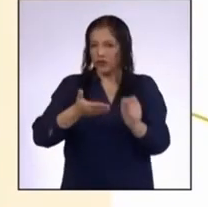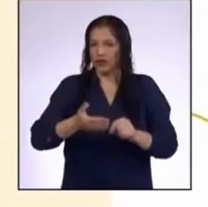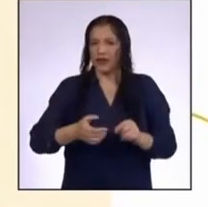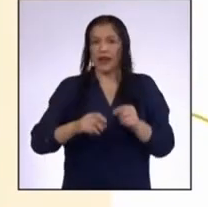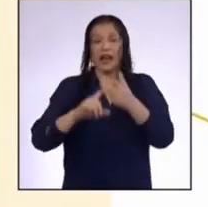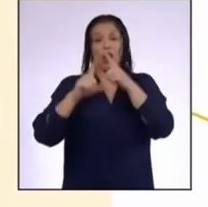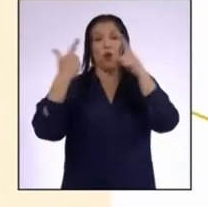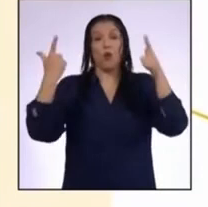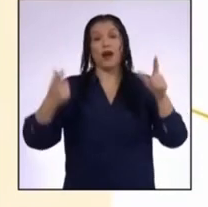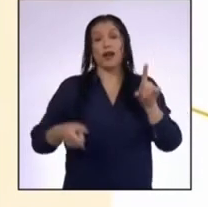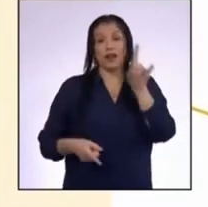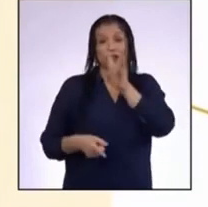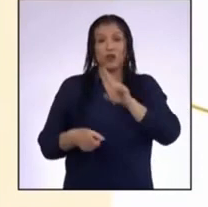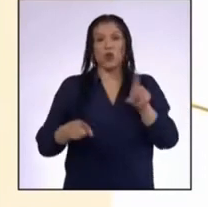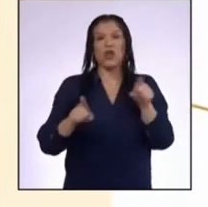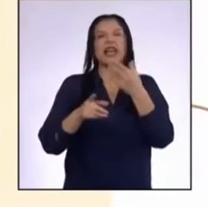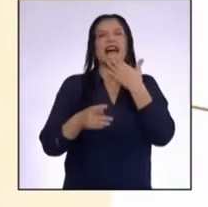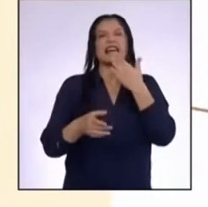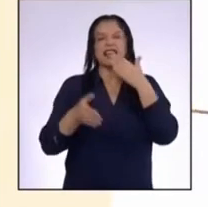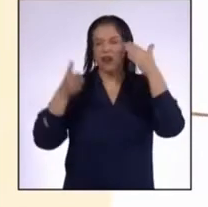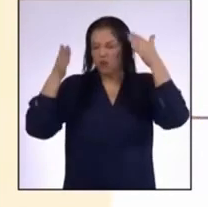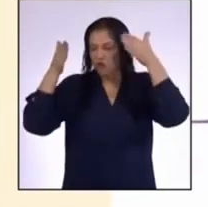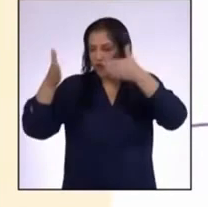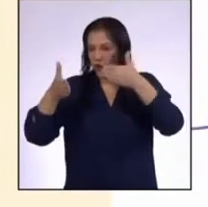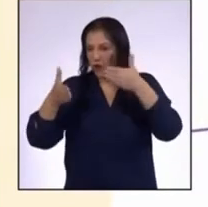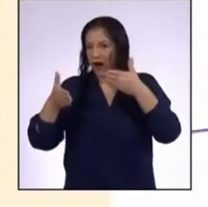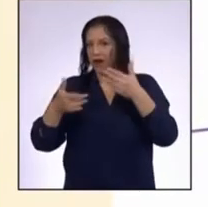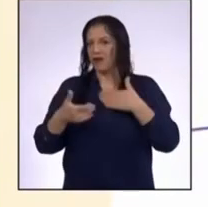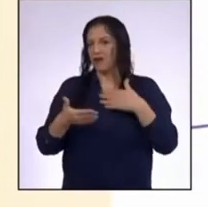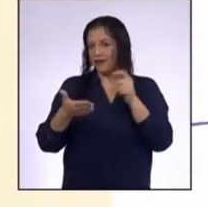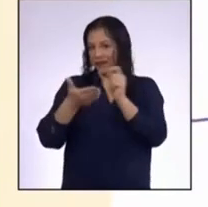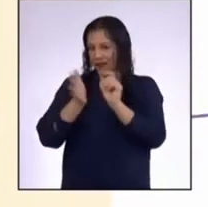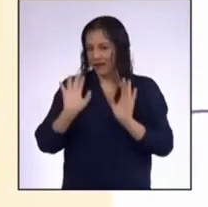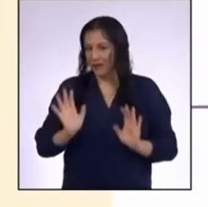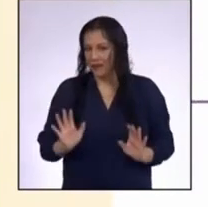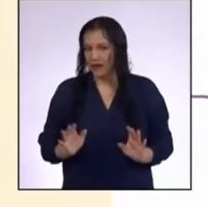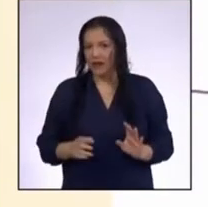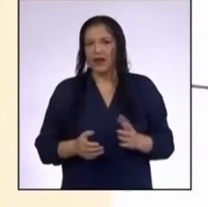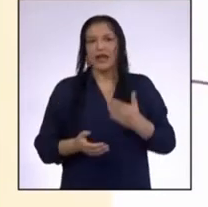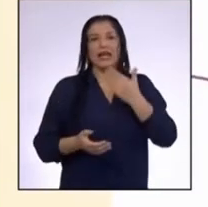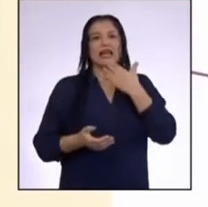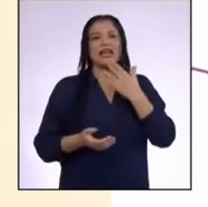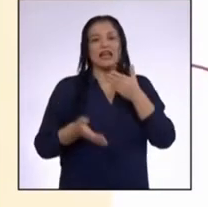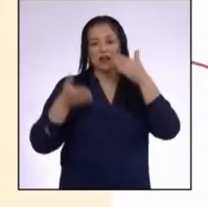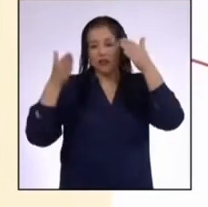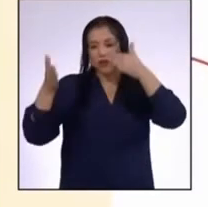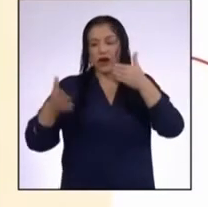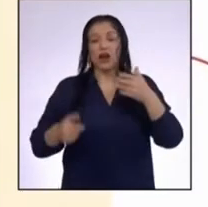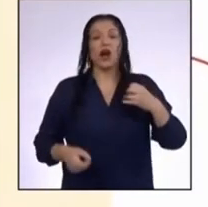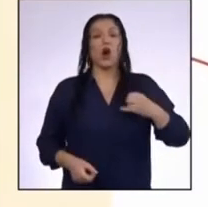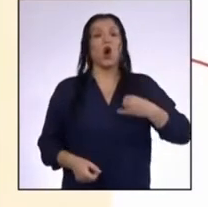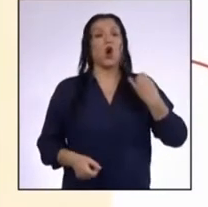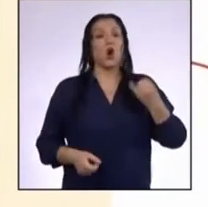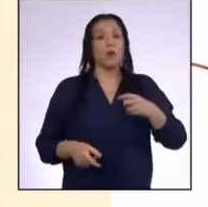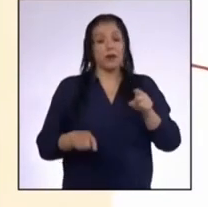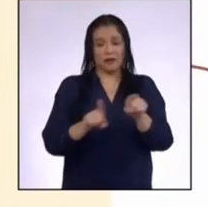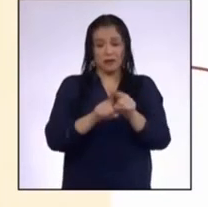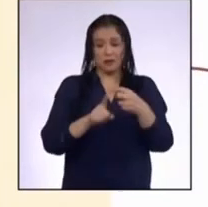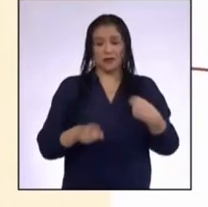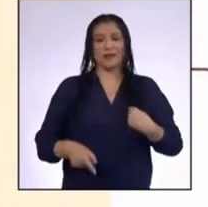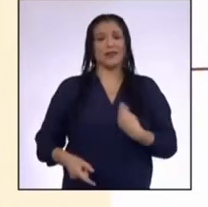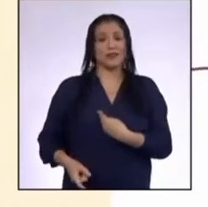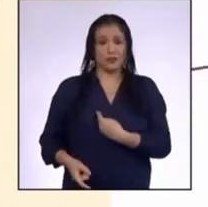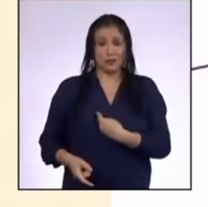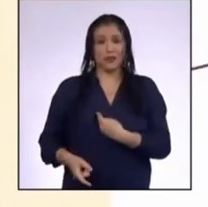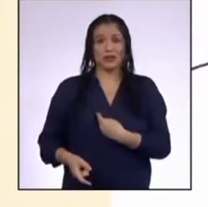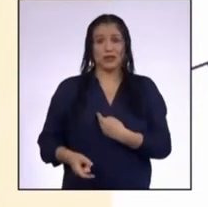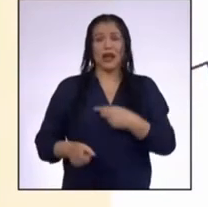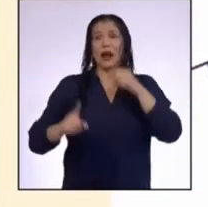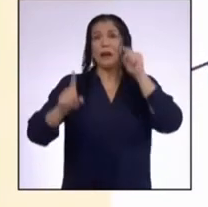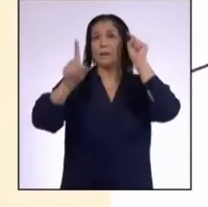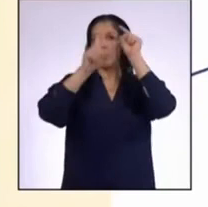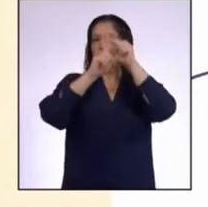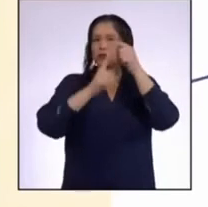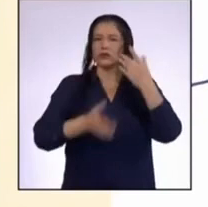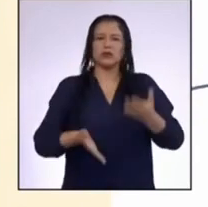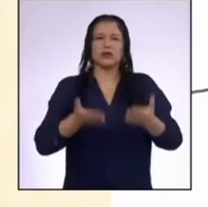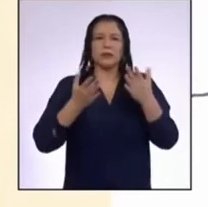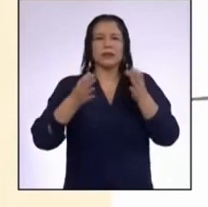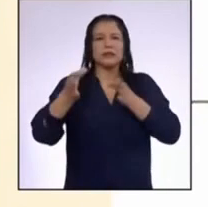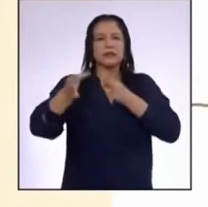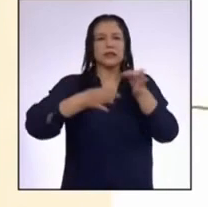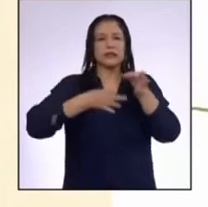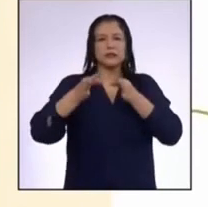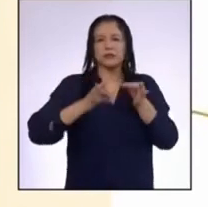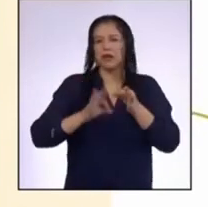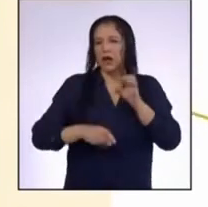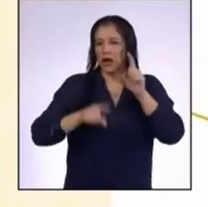lenguaje que se utiliza y el destinatario En este caso, los destinatarios eran jóvenes como nosotros El propósito debe haber sido